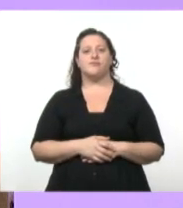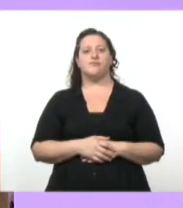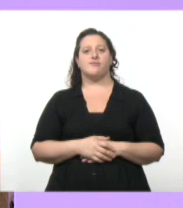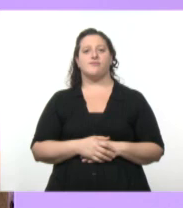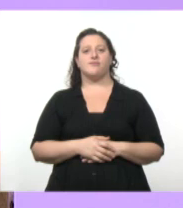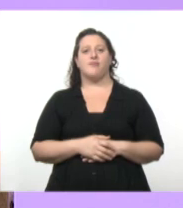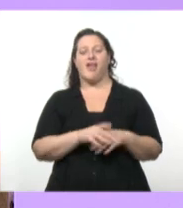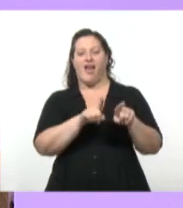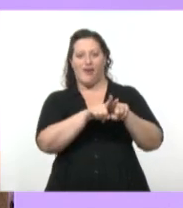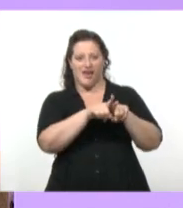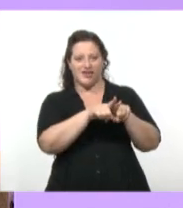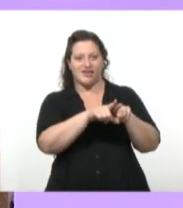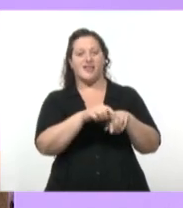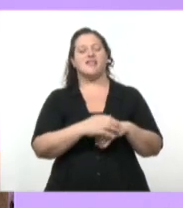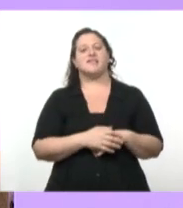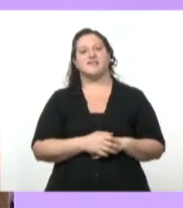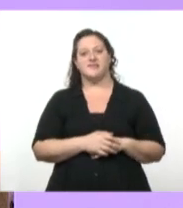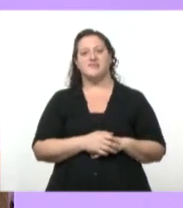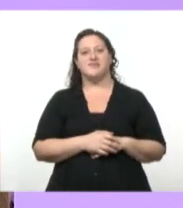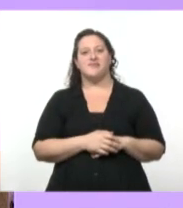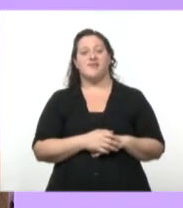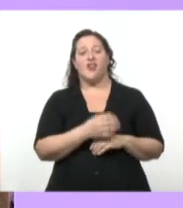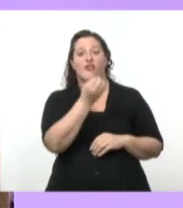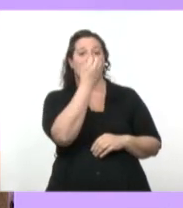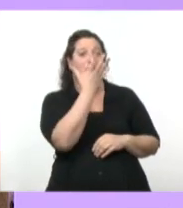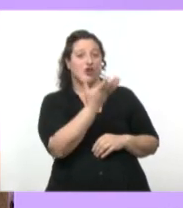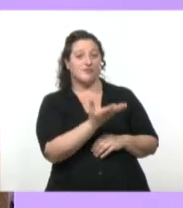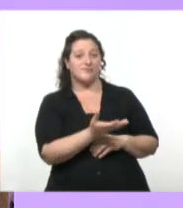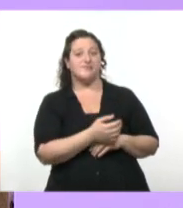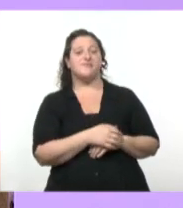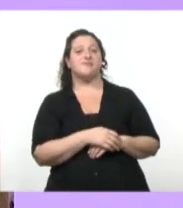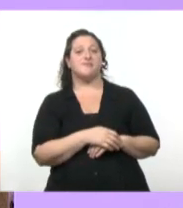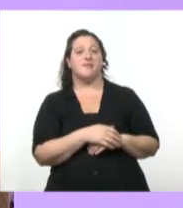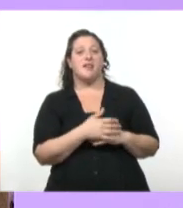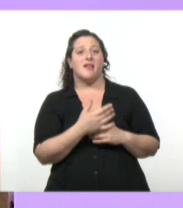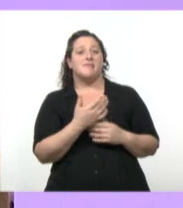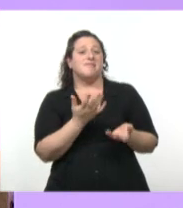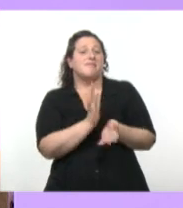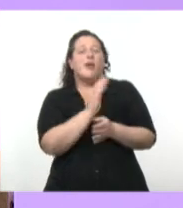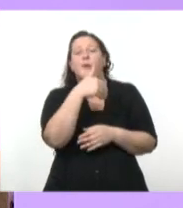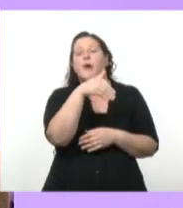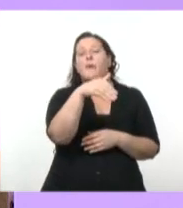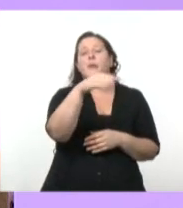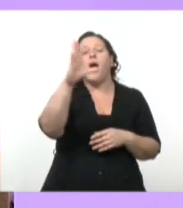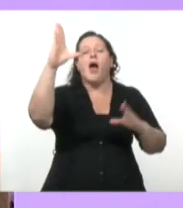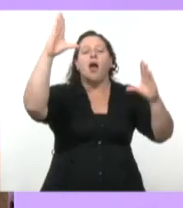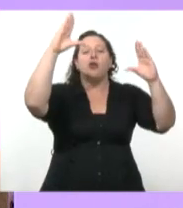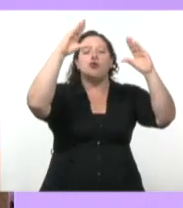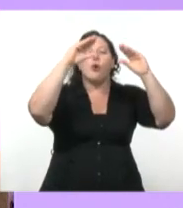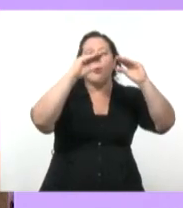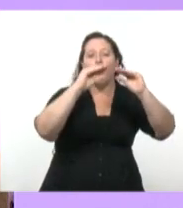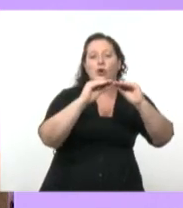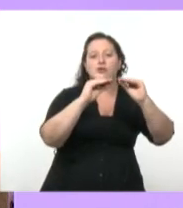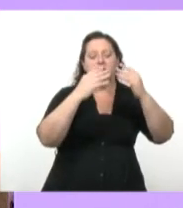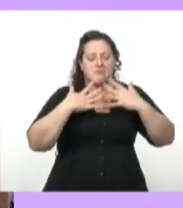Amantes Una flor No lejos de la noche Mi cuerpo